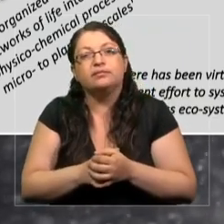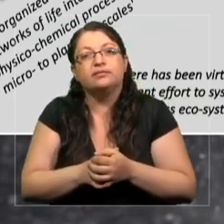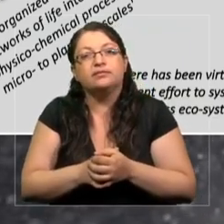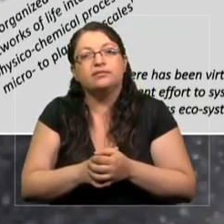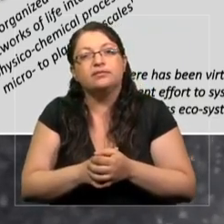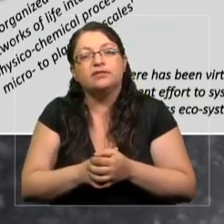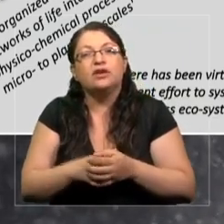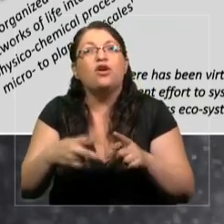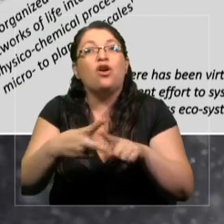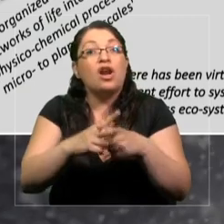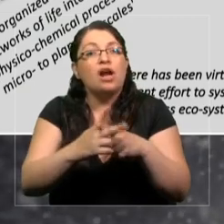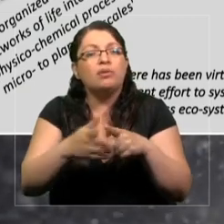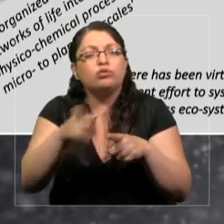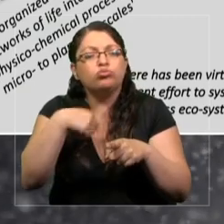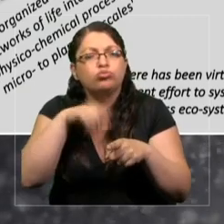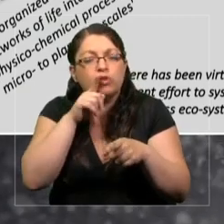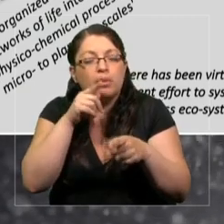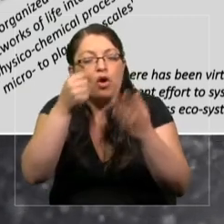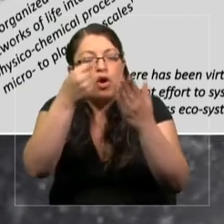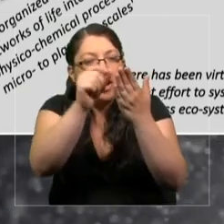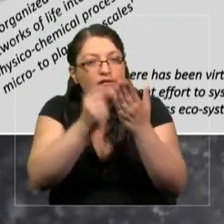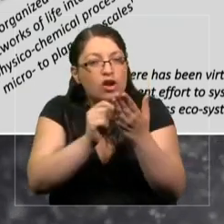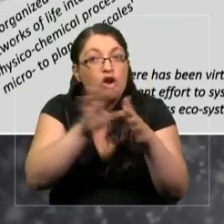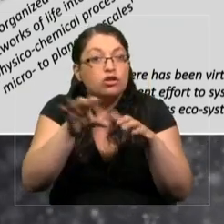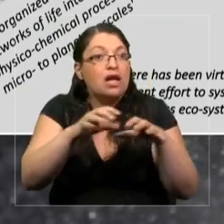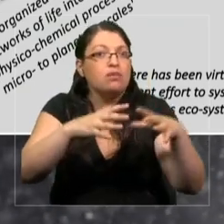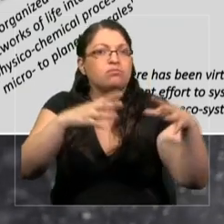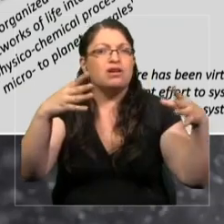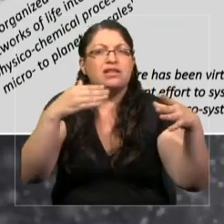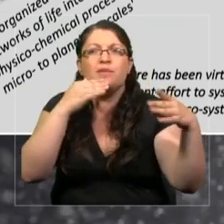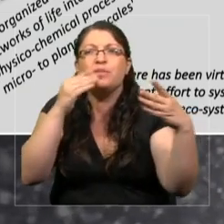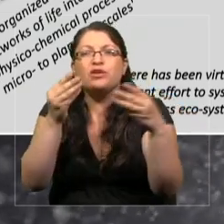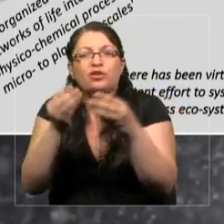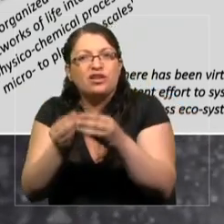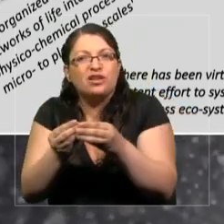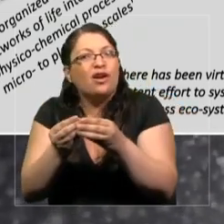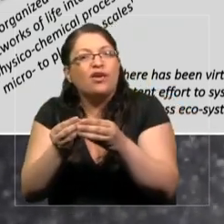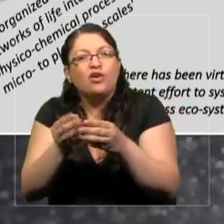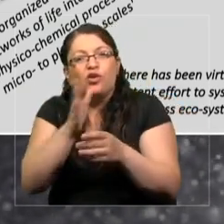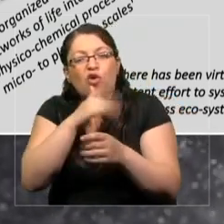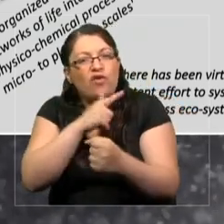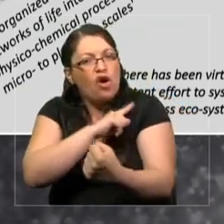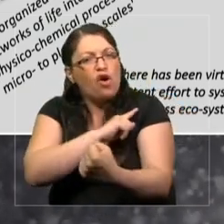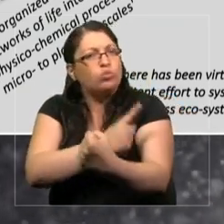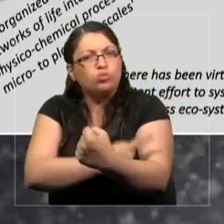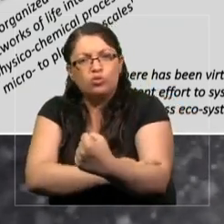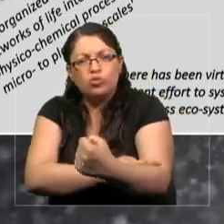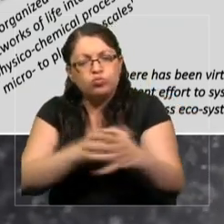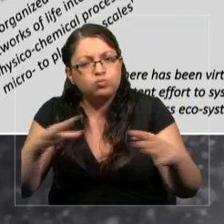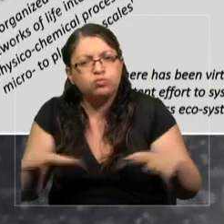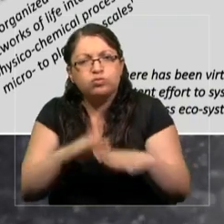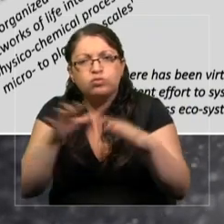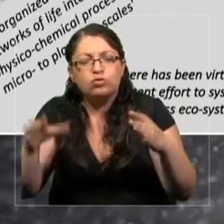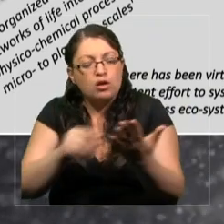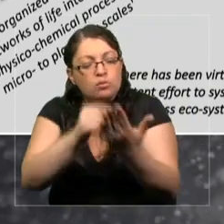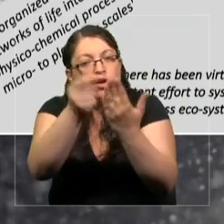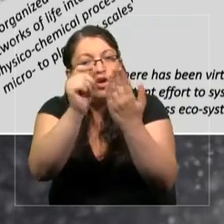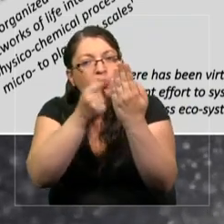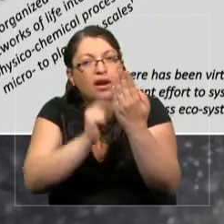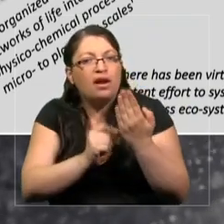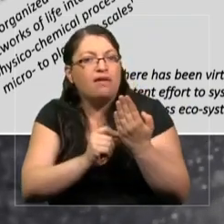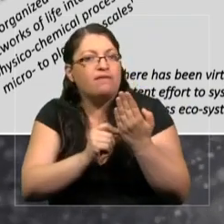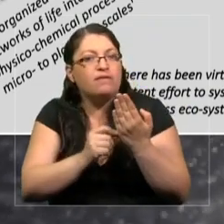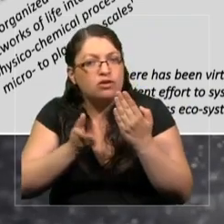evaluar lo grande y lo pequeño, no ha habido un esfuerzo consistente para evaluar consistentemente